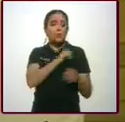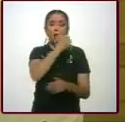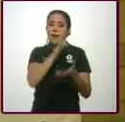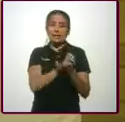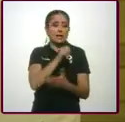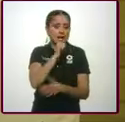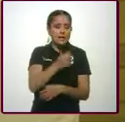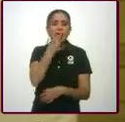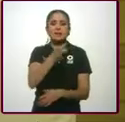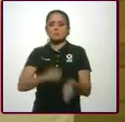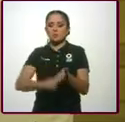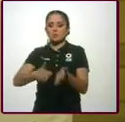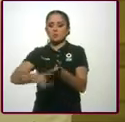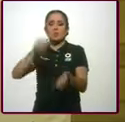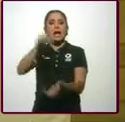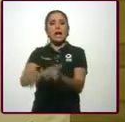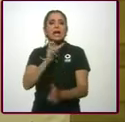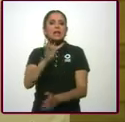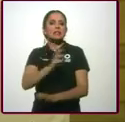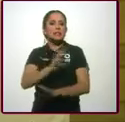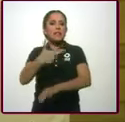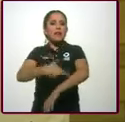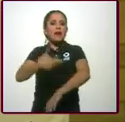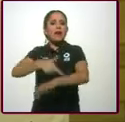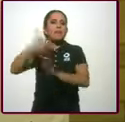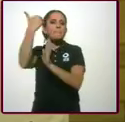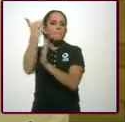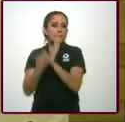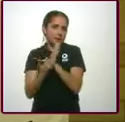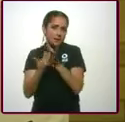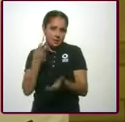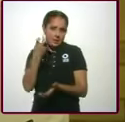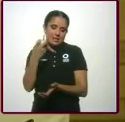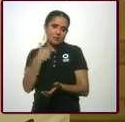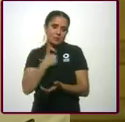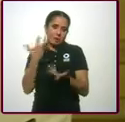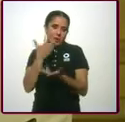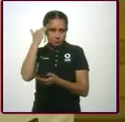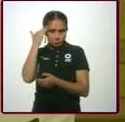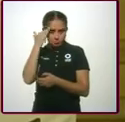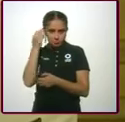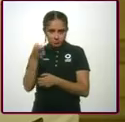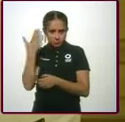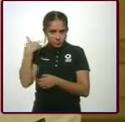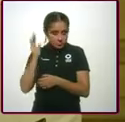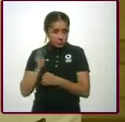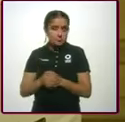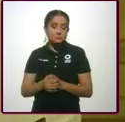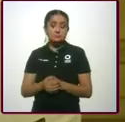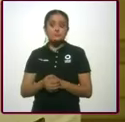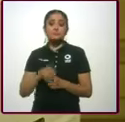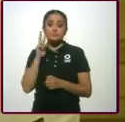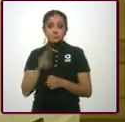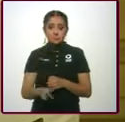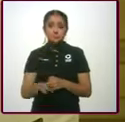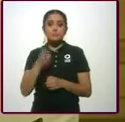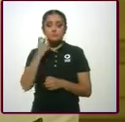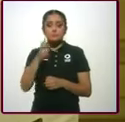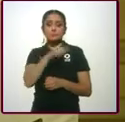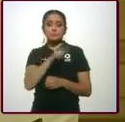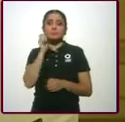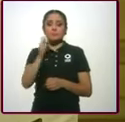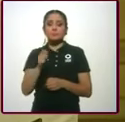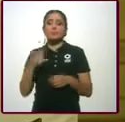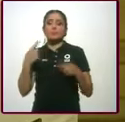Ernesto, un cargo como este que en el fondo tiene características tan atractivas, ¿no? Es darle dinero a la